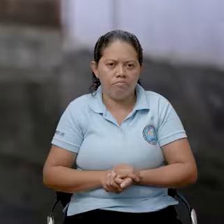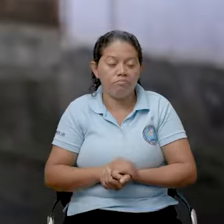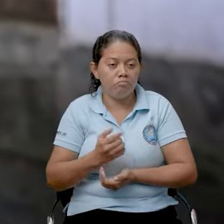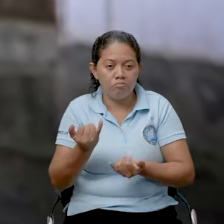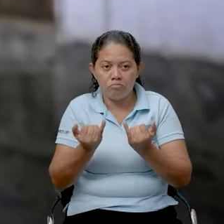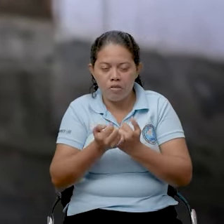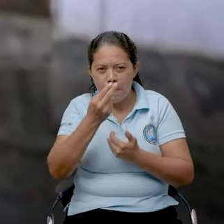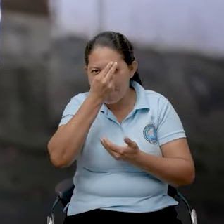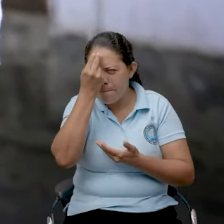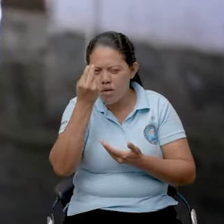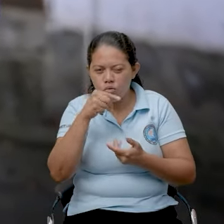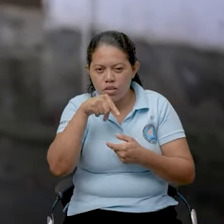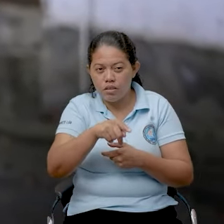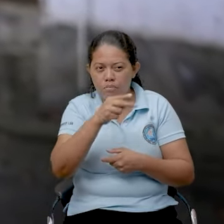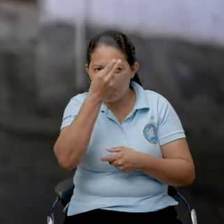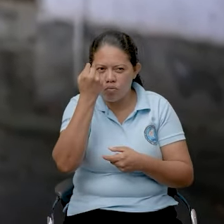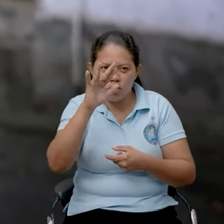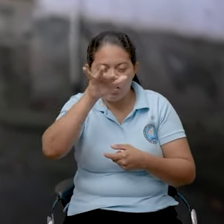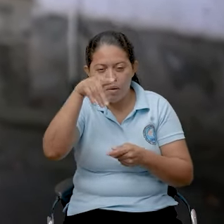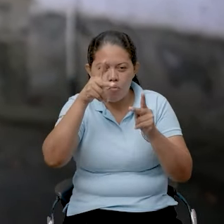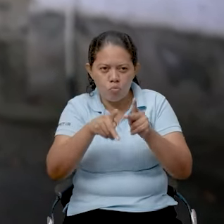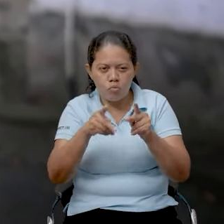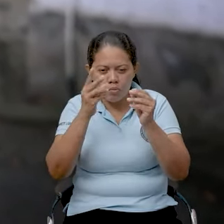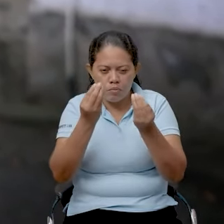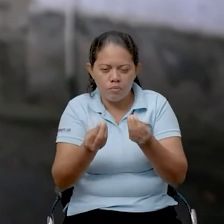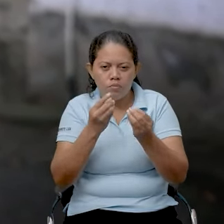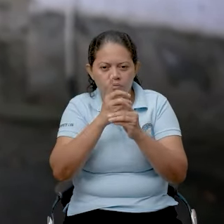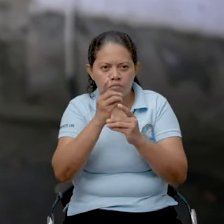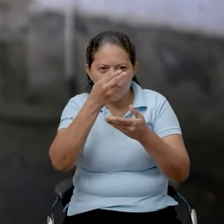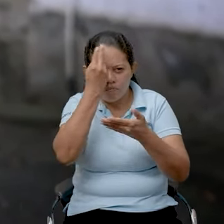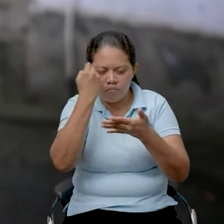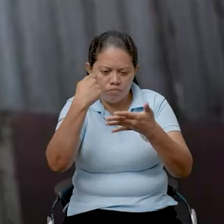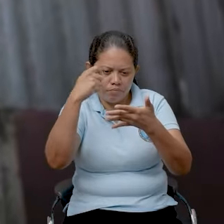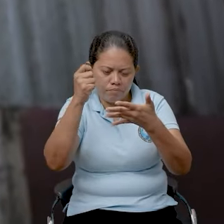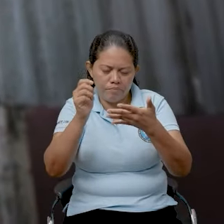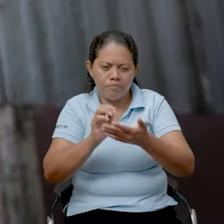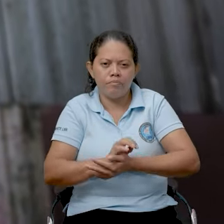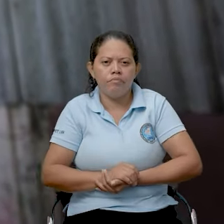Esa misma pregunta se la hicimos a varias personas y esta fue su respuesta.